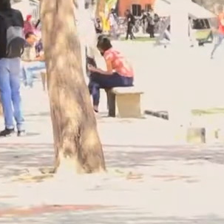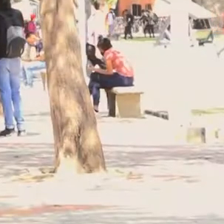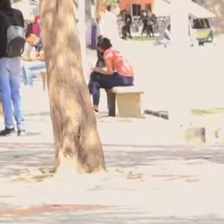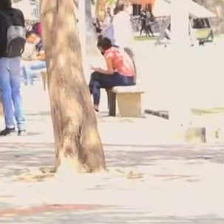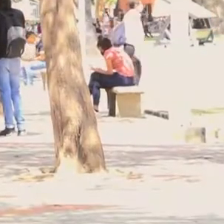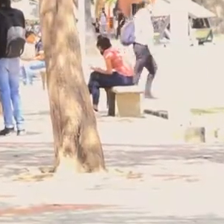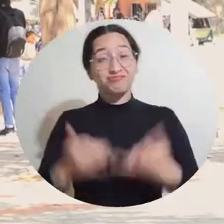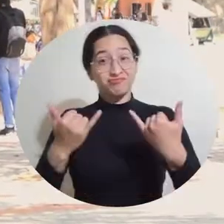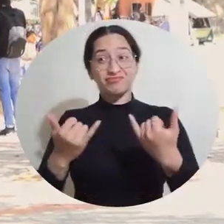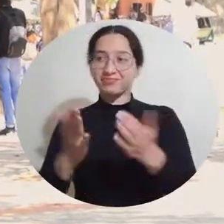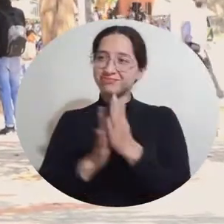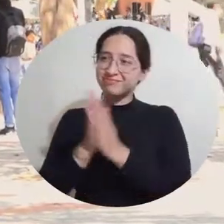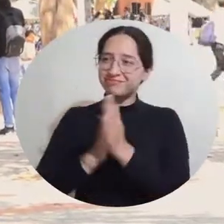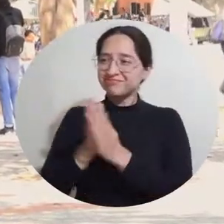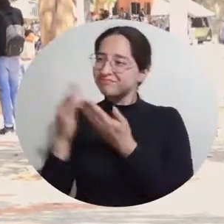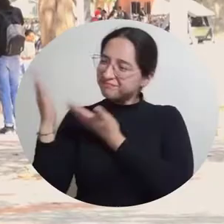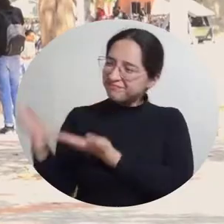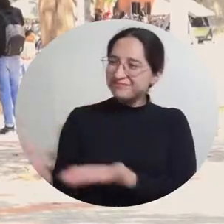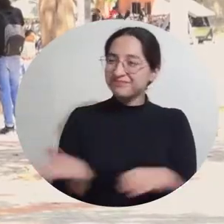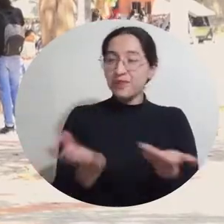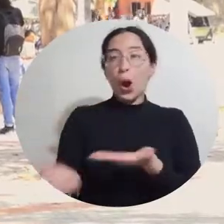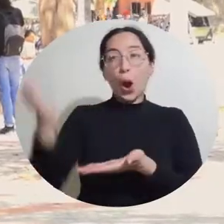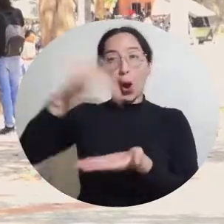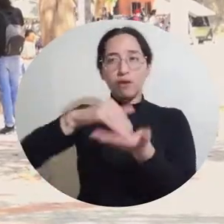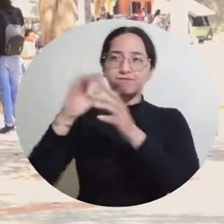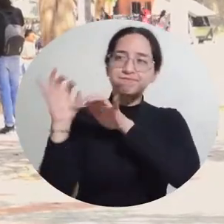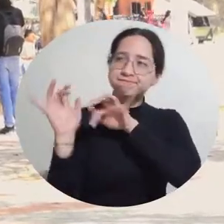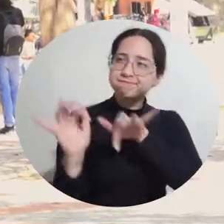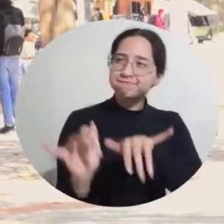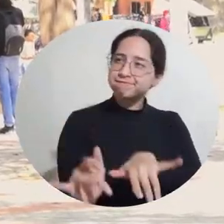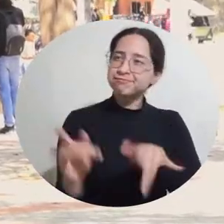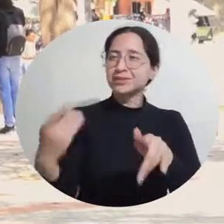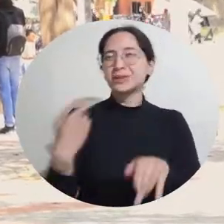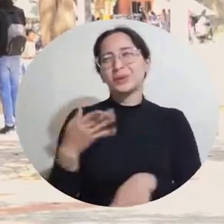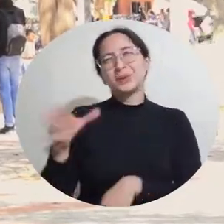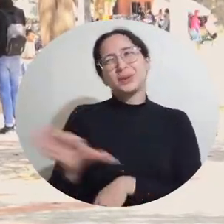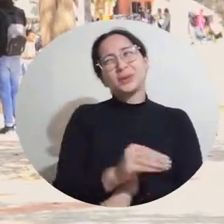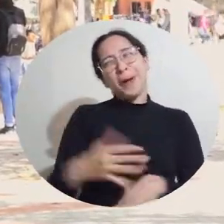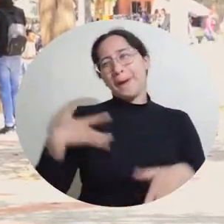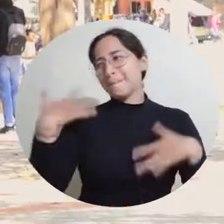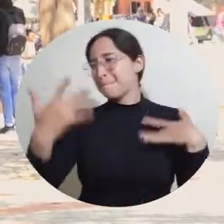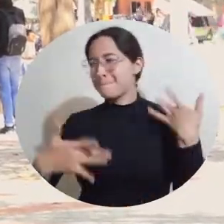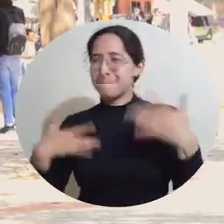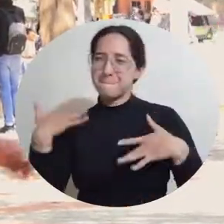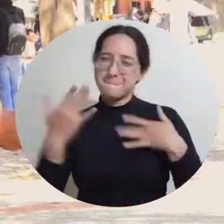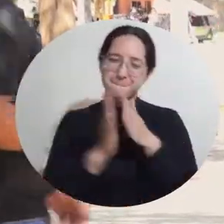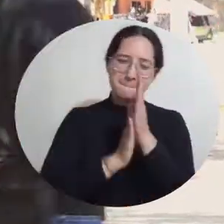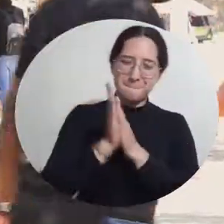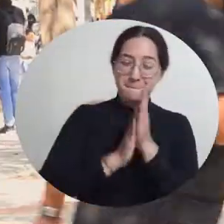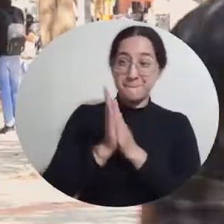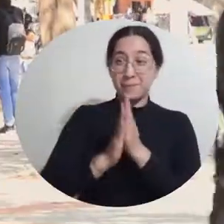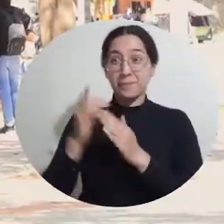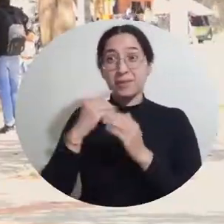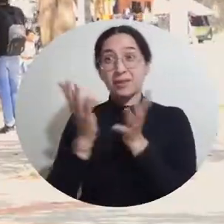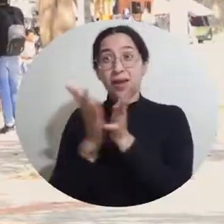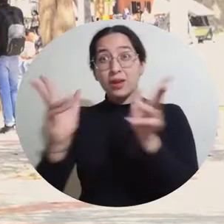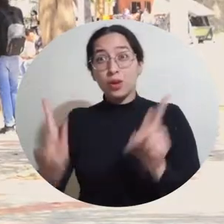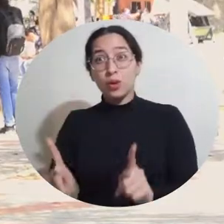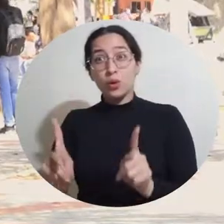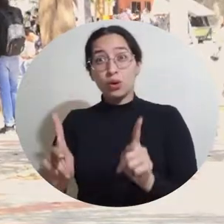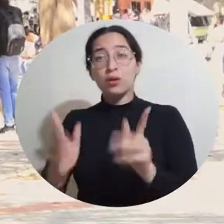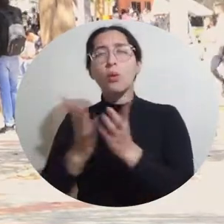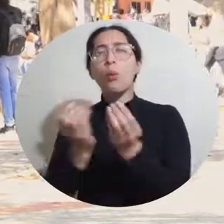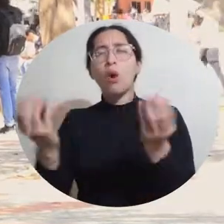Dándoles la bienvenida a este retorno a la presencialidad, estamos muy contentos de tenerlos aquí en el campus, somos casi 25 mil estudiantes que hoy